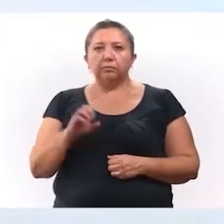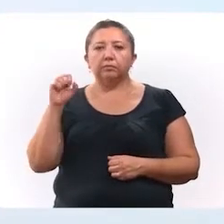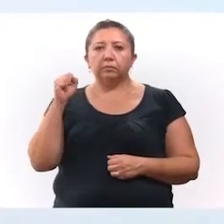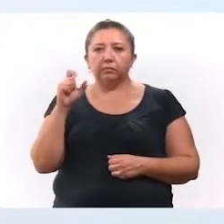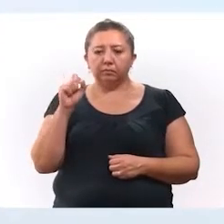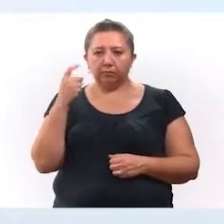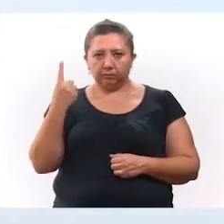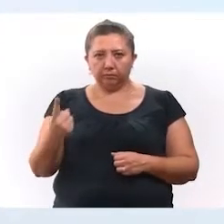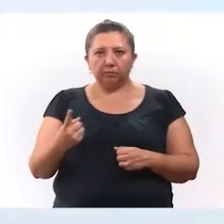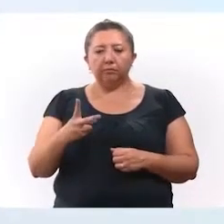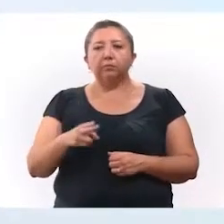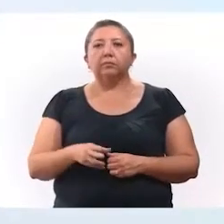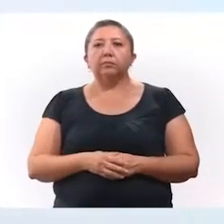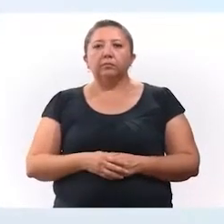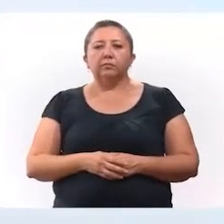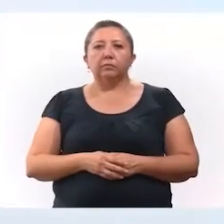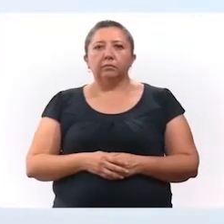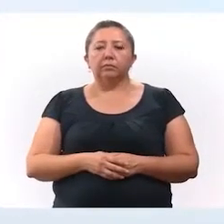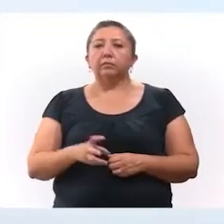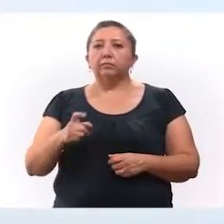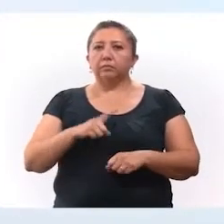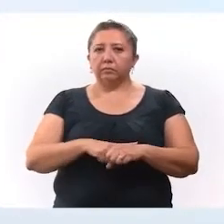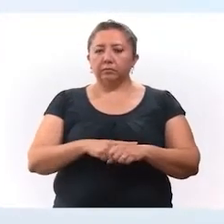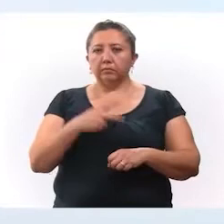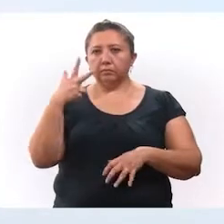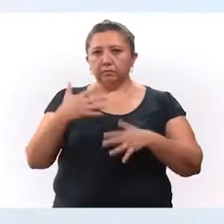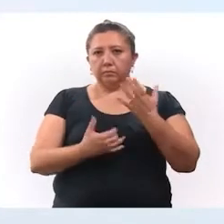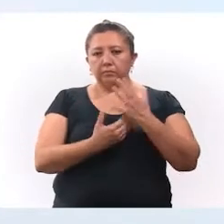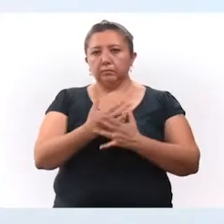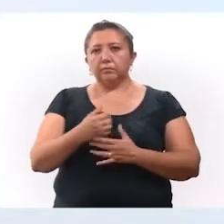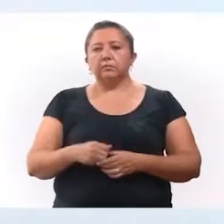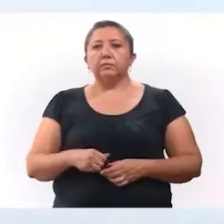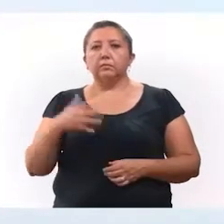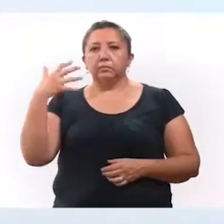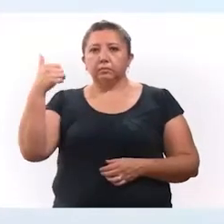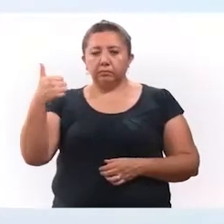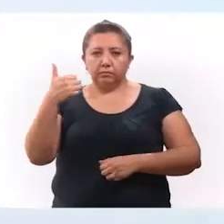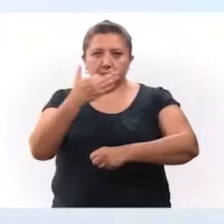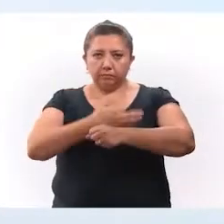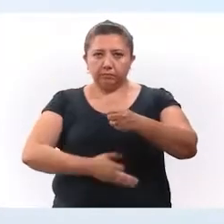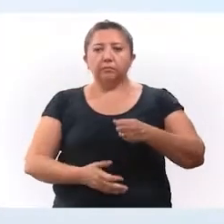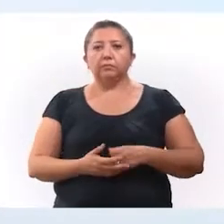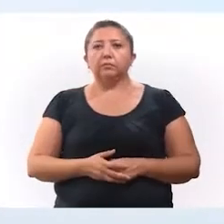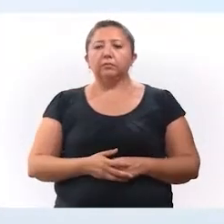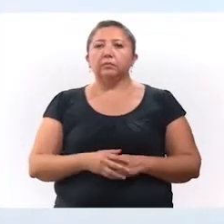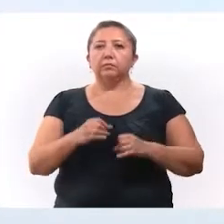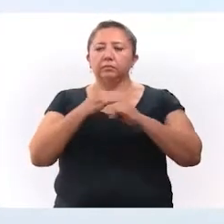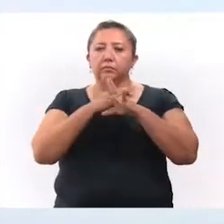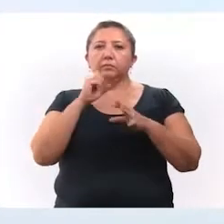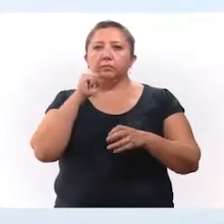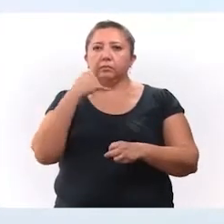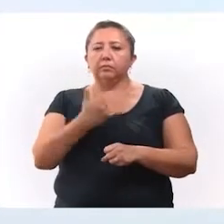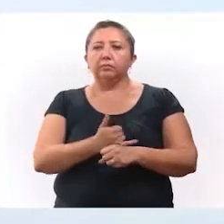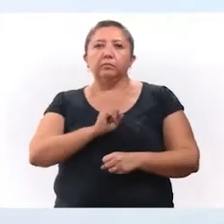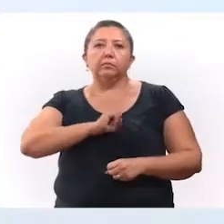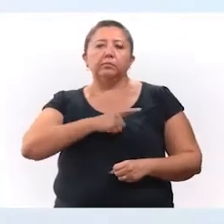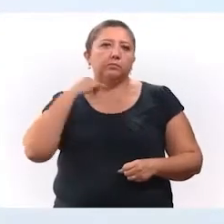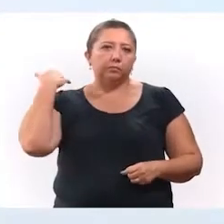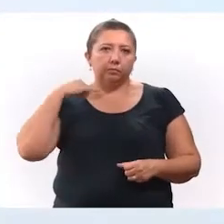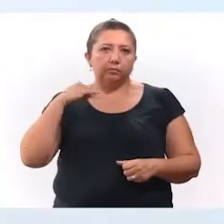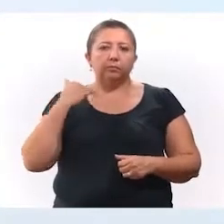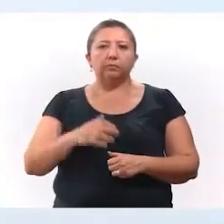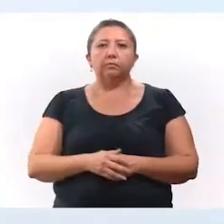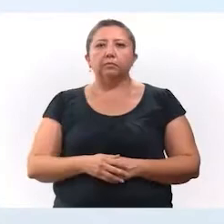Comerción de Yucatán Siglo XXI, en horarios de 8 de la mañana a 6 de la tarde, informó la Secretaría de Salud de